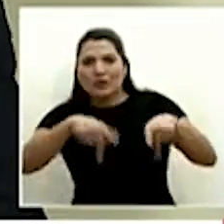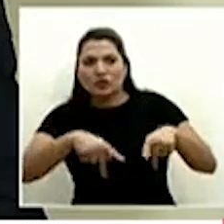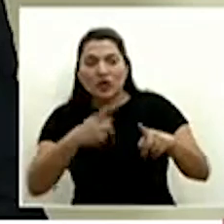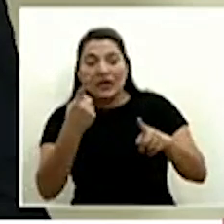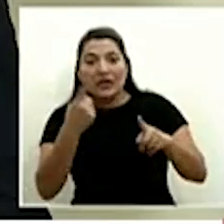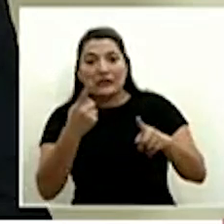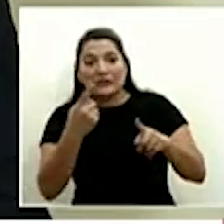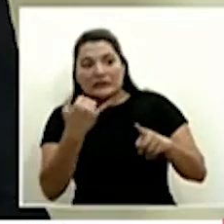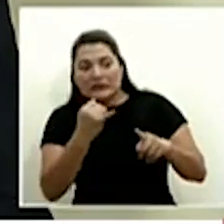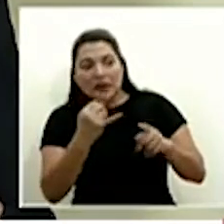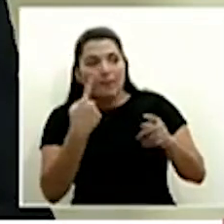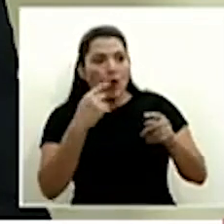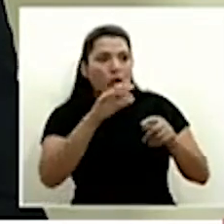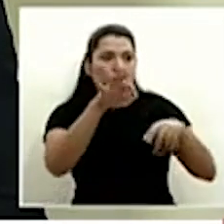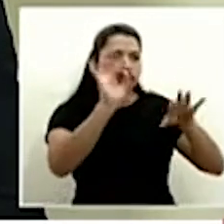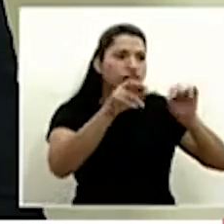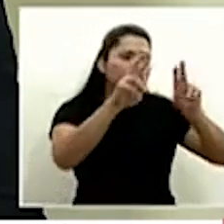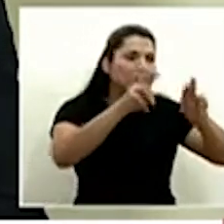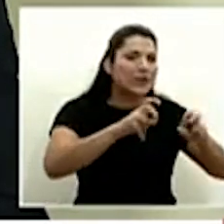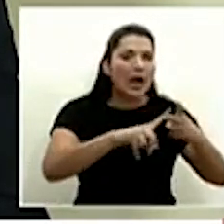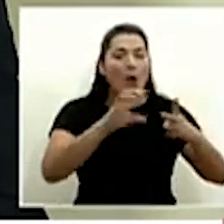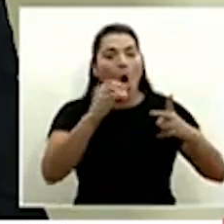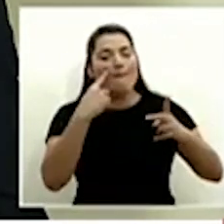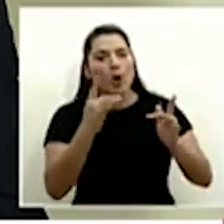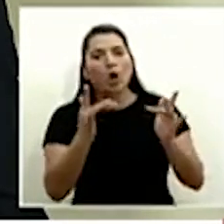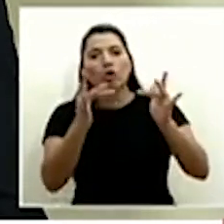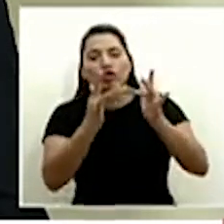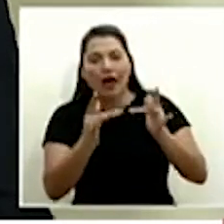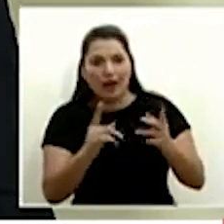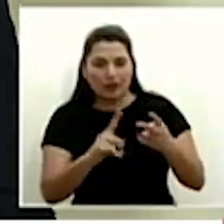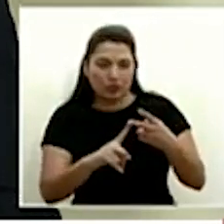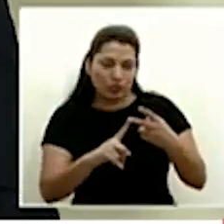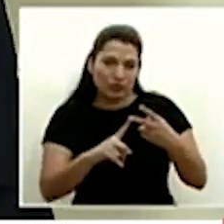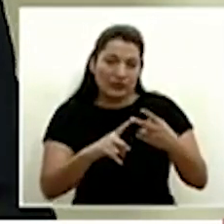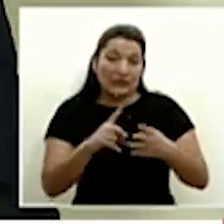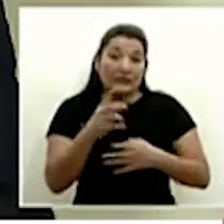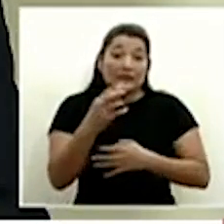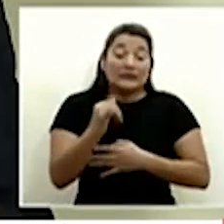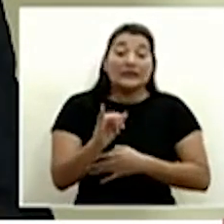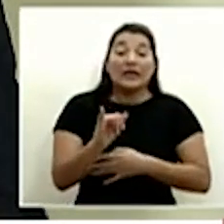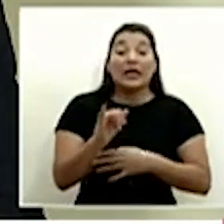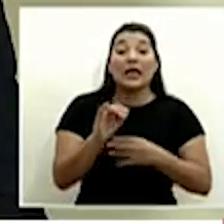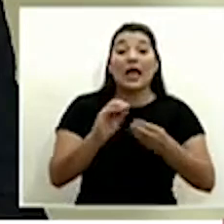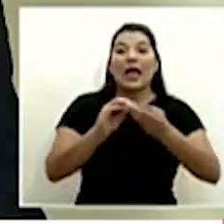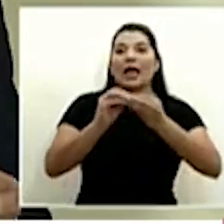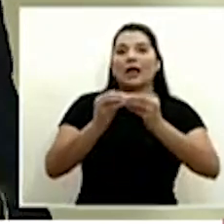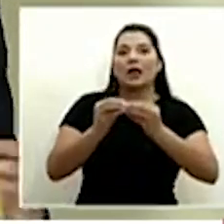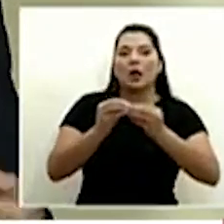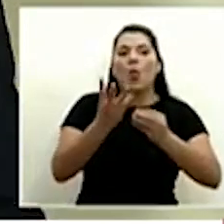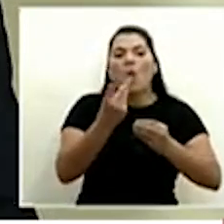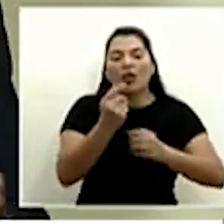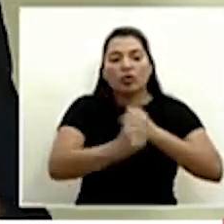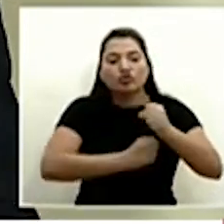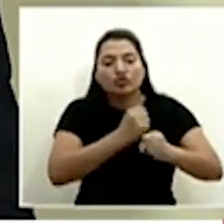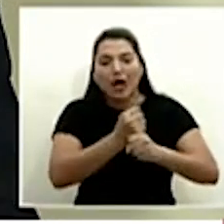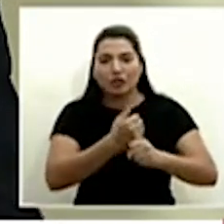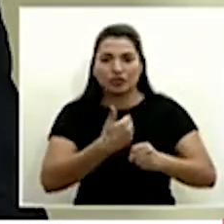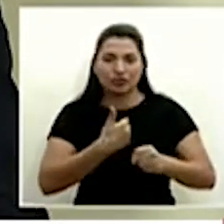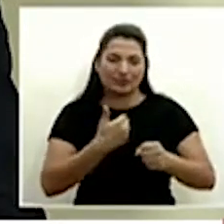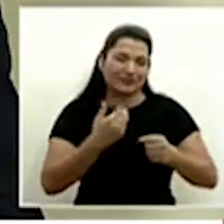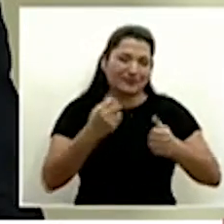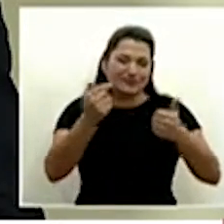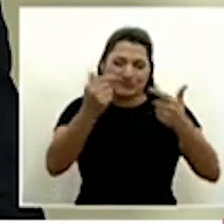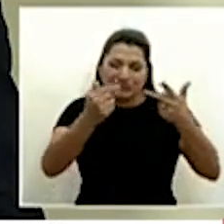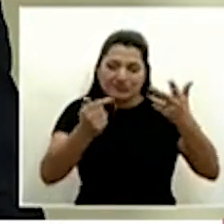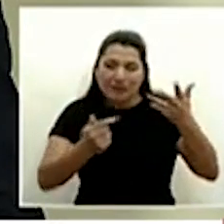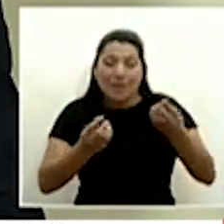epidemiológico si también esos casos por ejemplo están siendo más independiente del grupo de edad afectados hay muchas cosas que uno puede tomar en